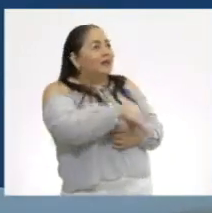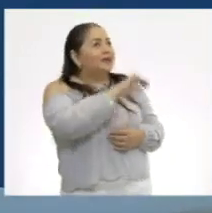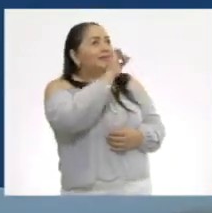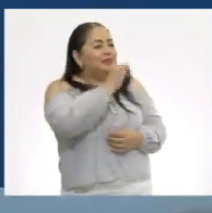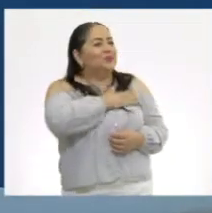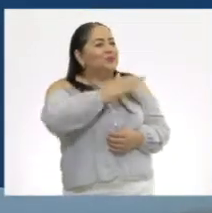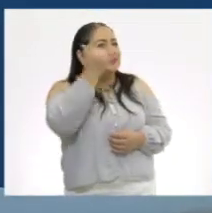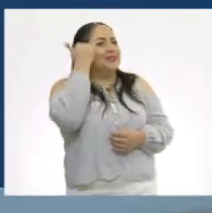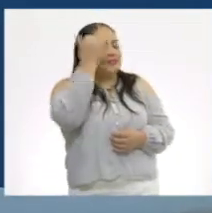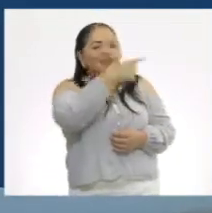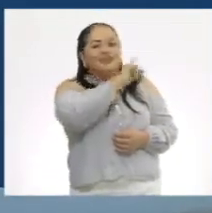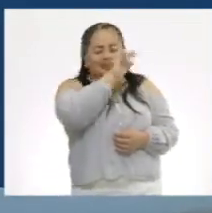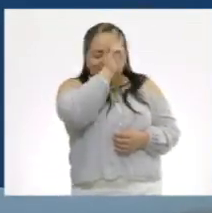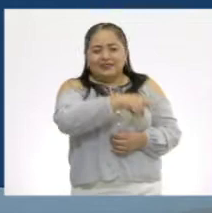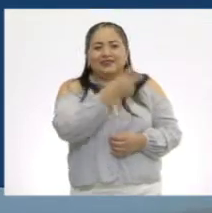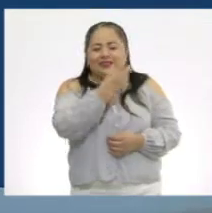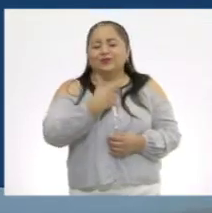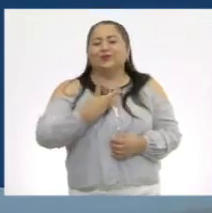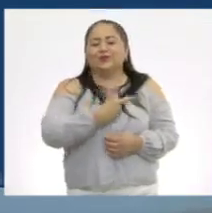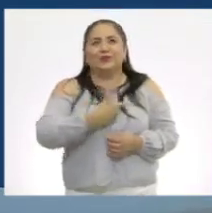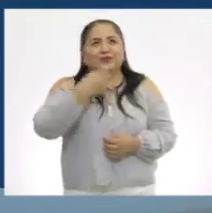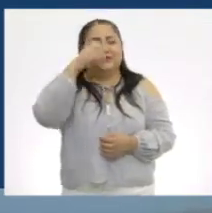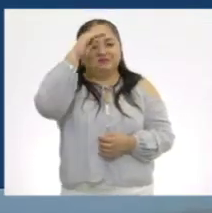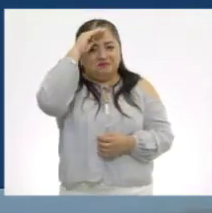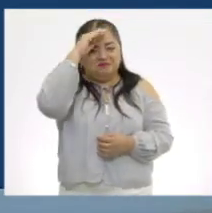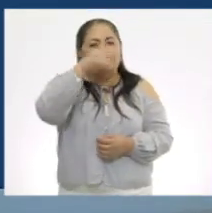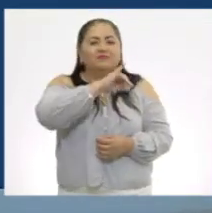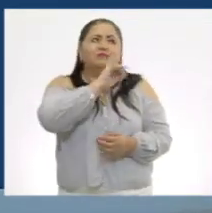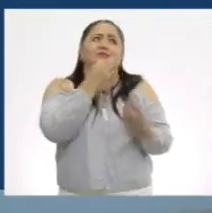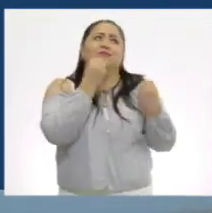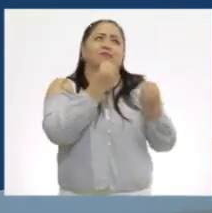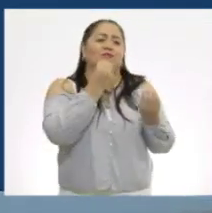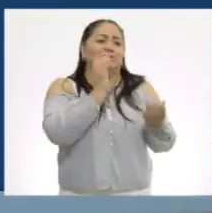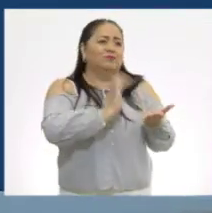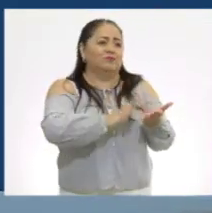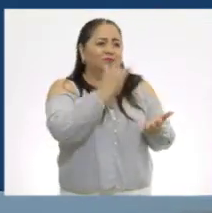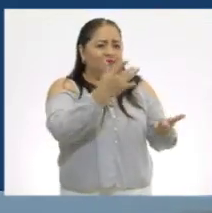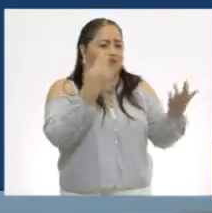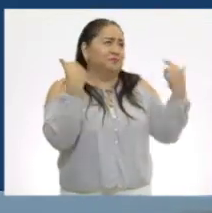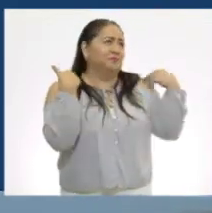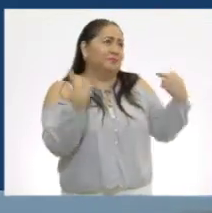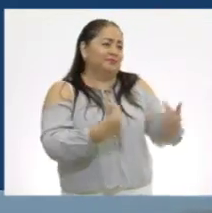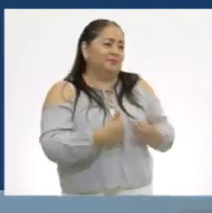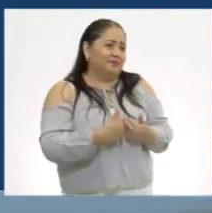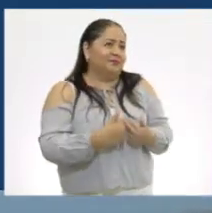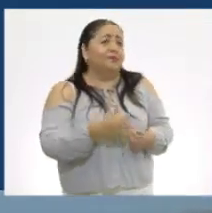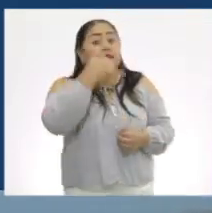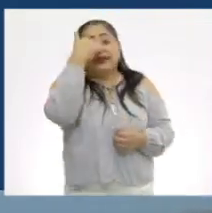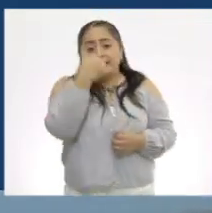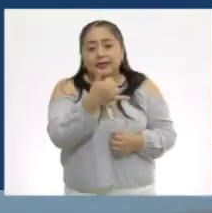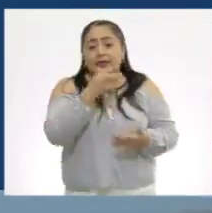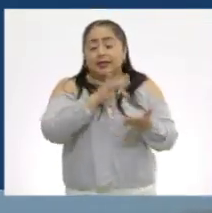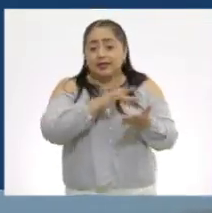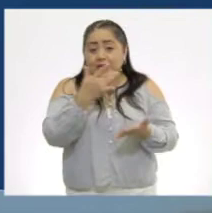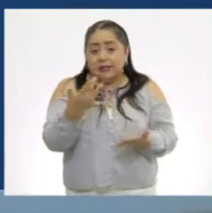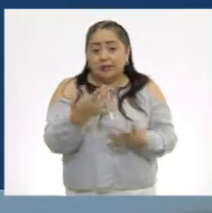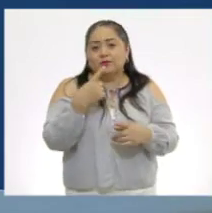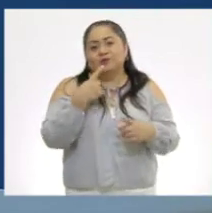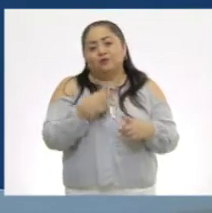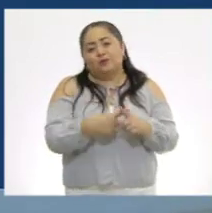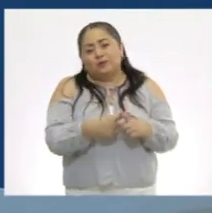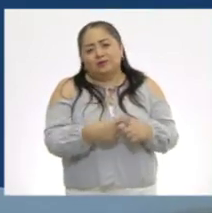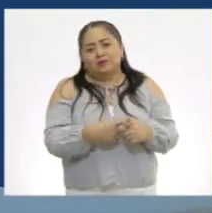idea! ¡Ah! ¡Me encanta la idea! Muchas gracias, maestra. Y gracias por